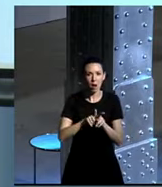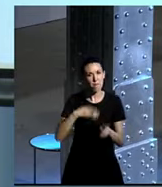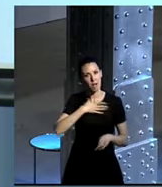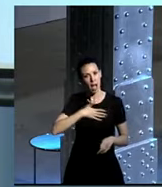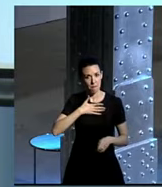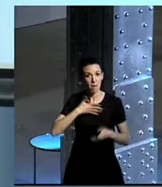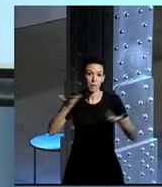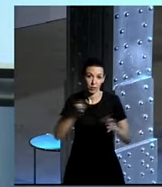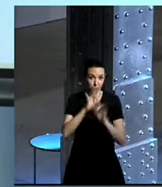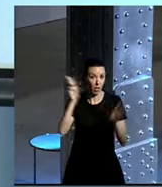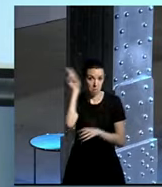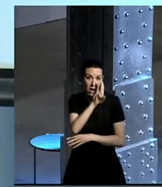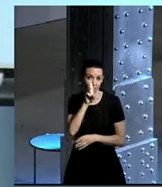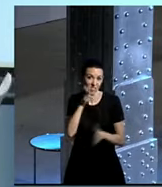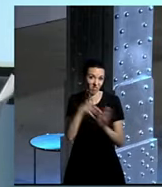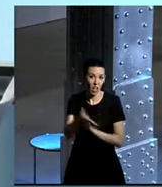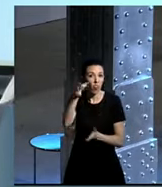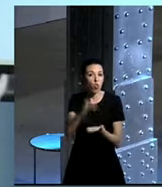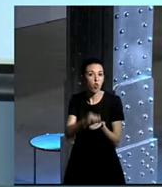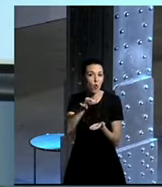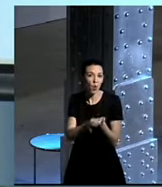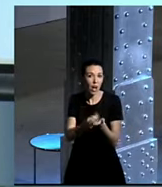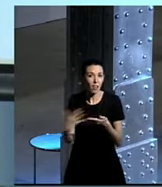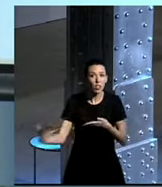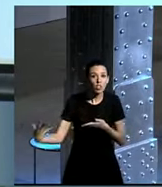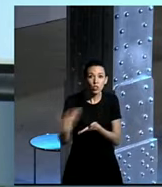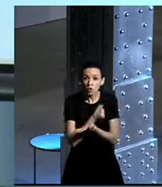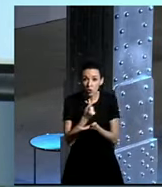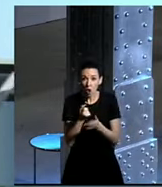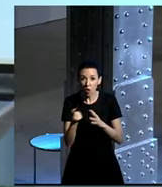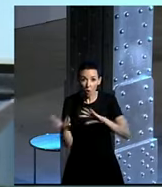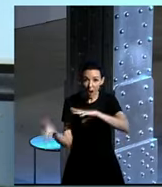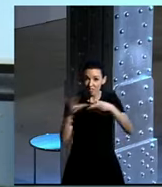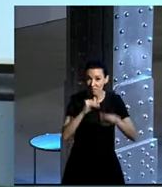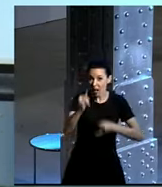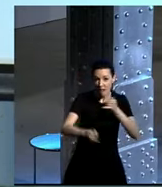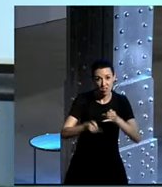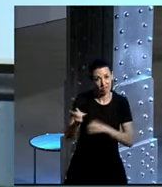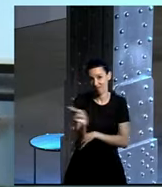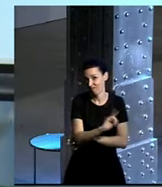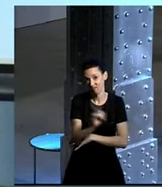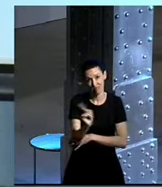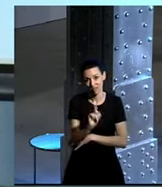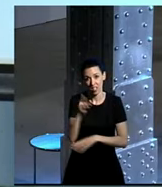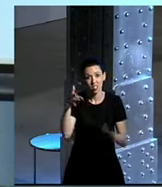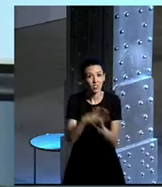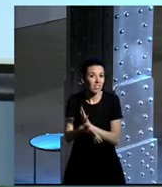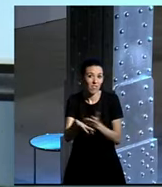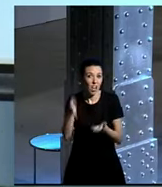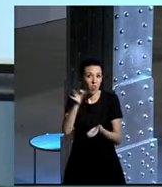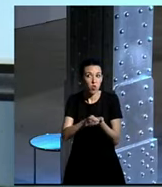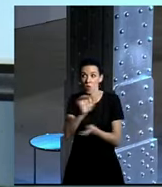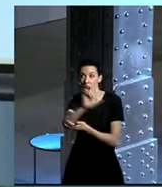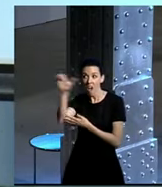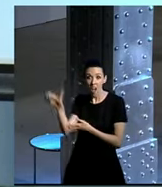evidentemente Madrid es una ciudad que no tiene todo su entramado muy preparado para las bicis, no es precisamente una de las ciudades